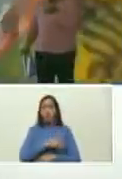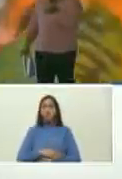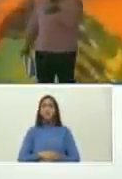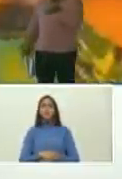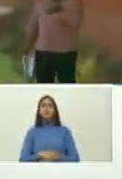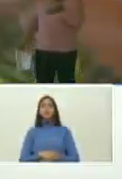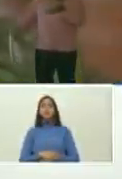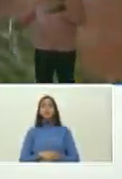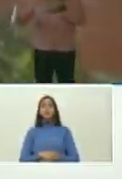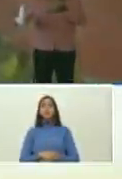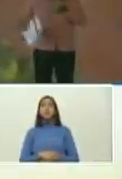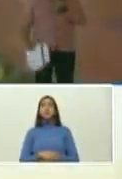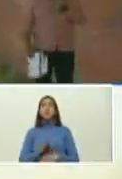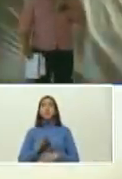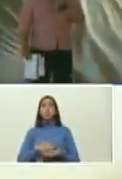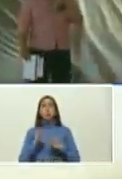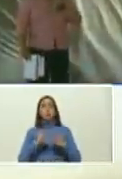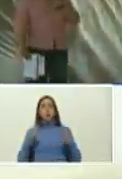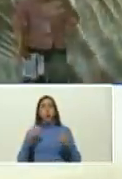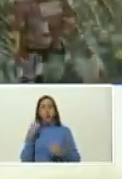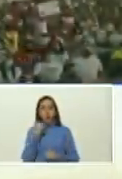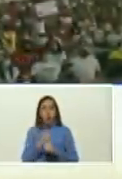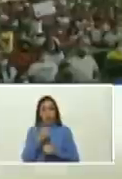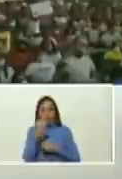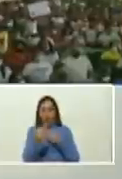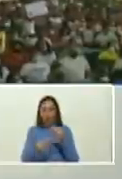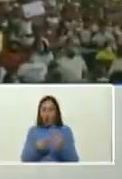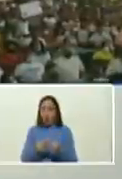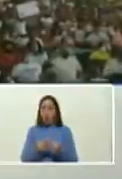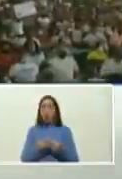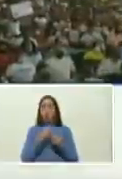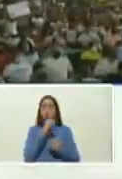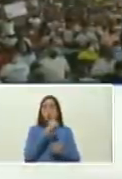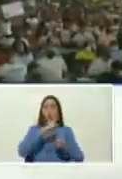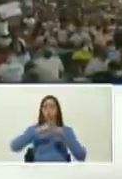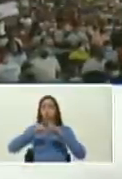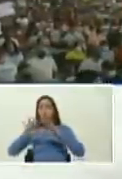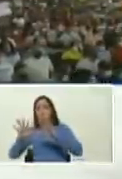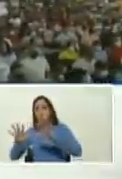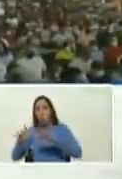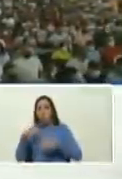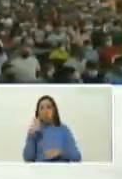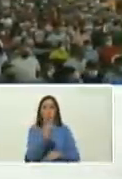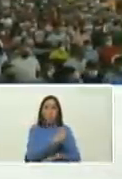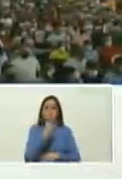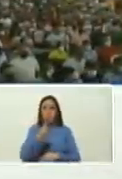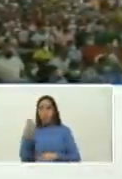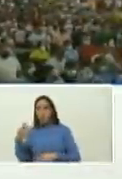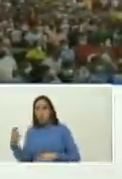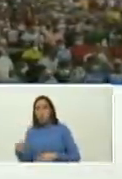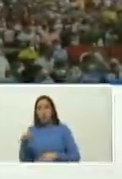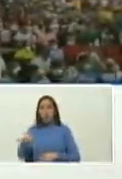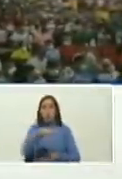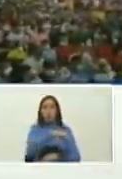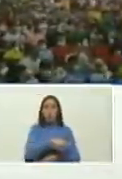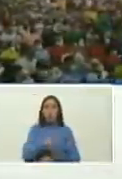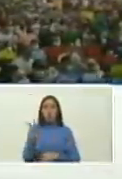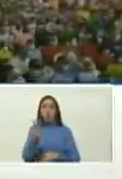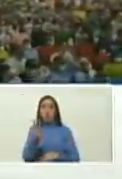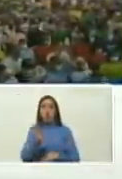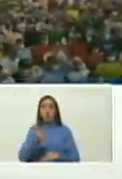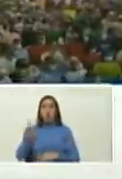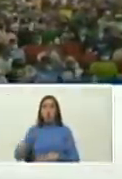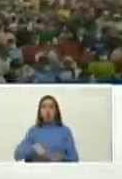por la tremenda labor que están haciendo en el uno por diez recorriendo todos los estados del país